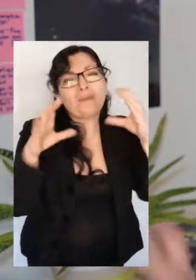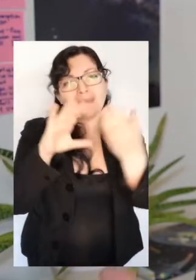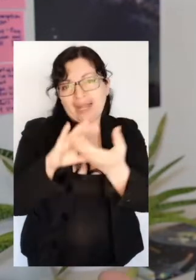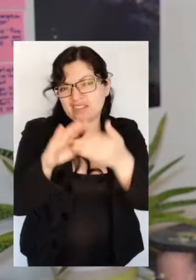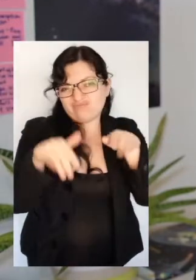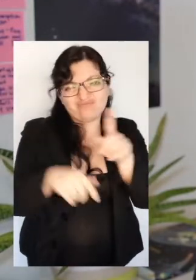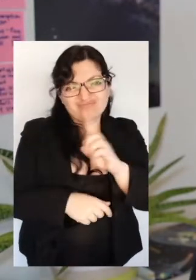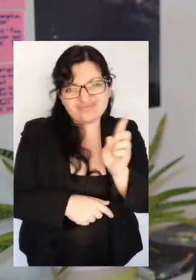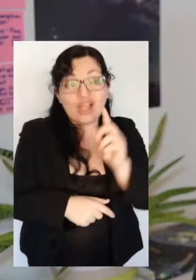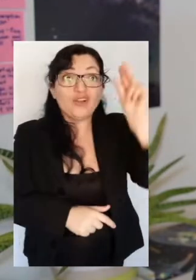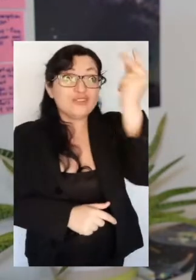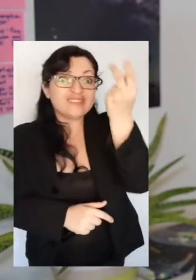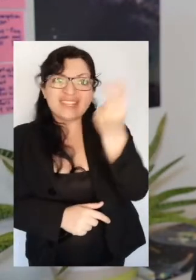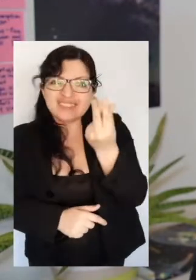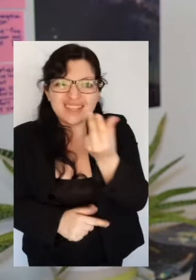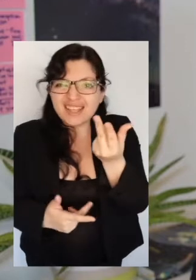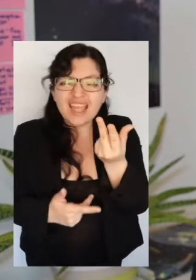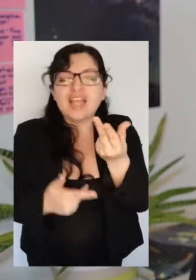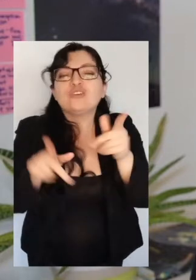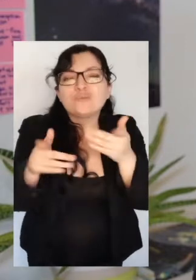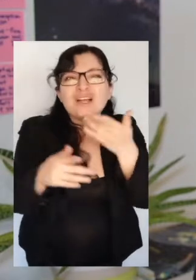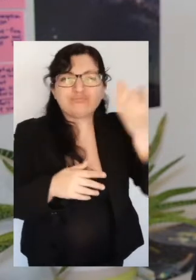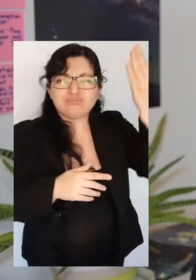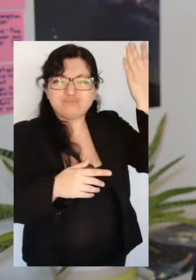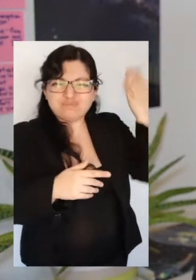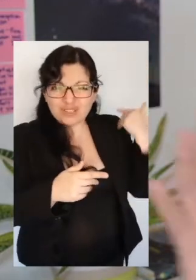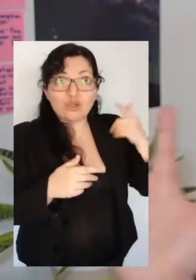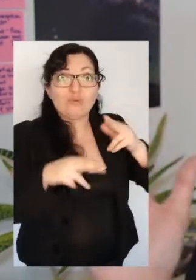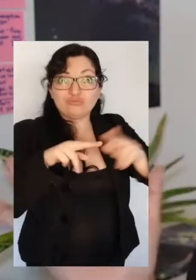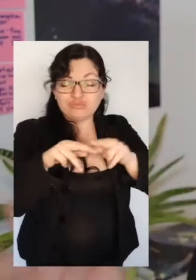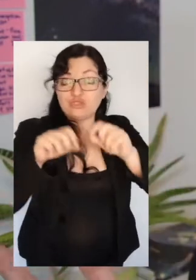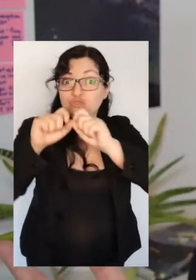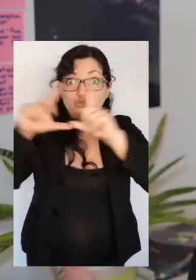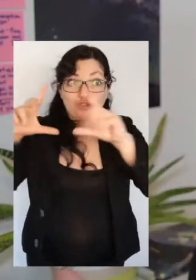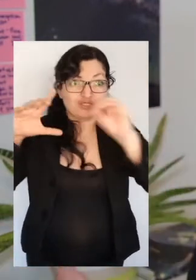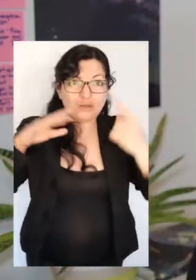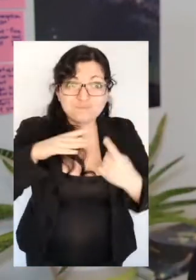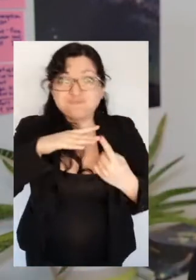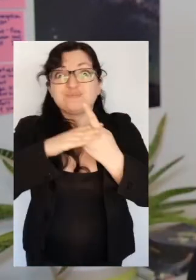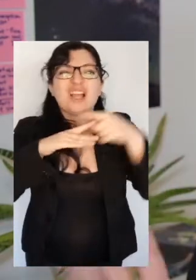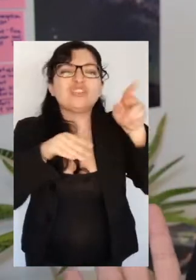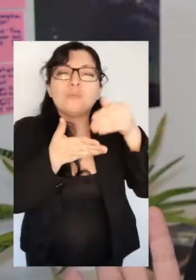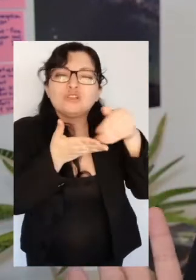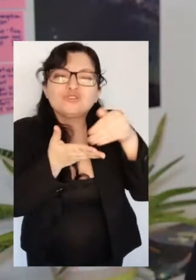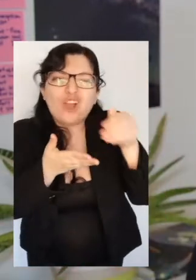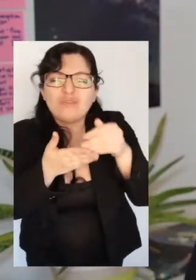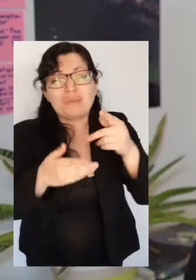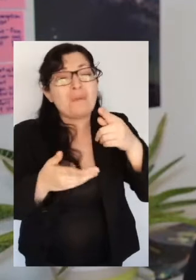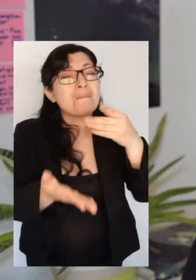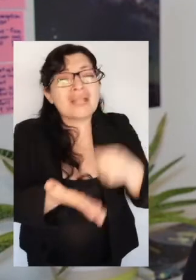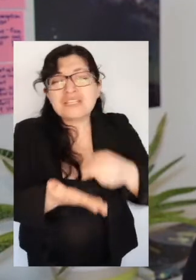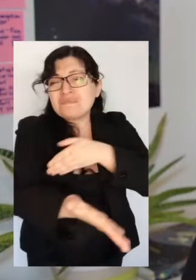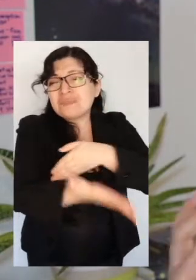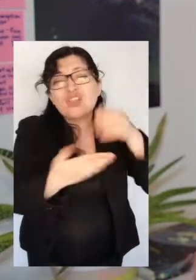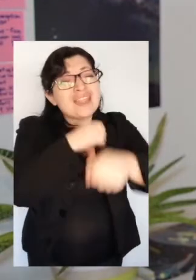Los asteroides son los restos que quedaron de la formación de nuestro sistema solar hace miles de millones de años